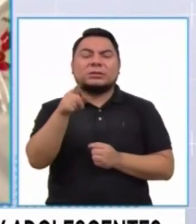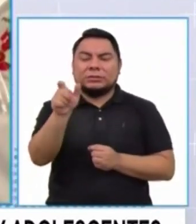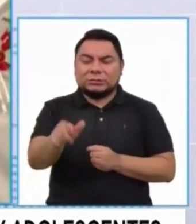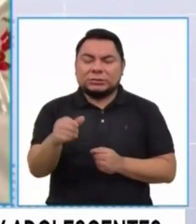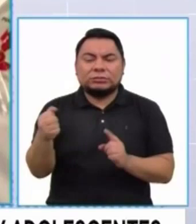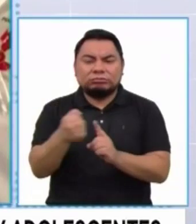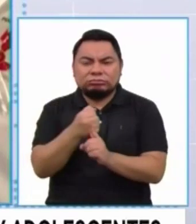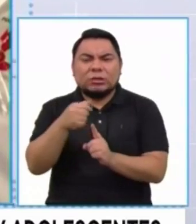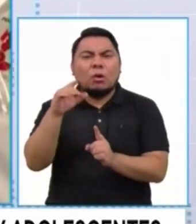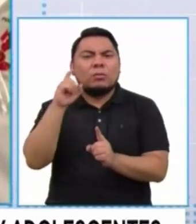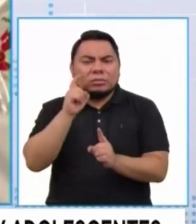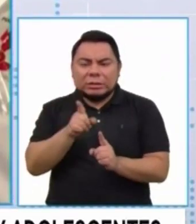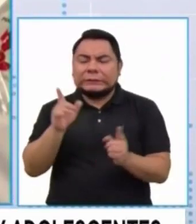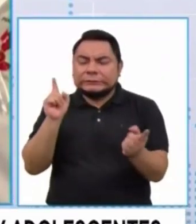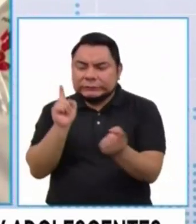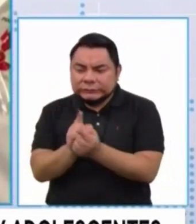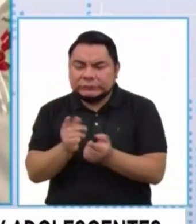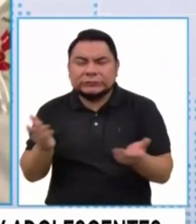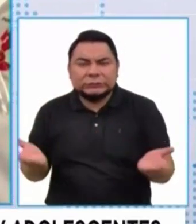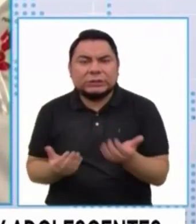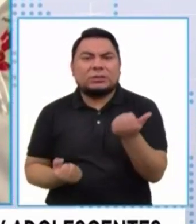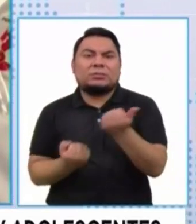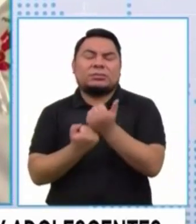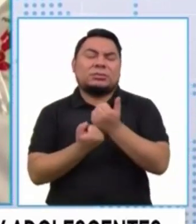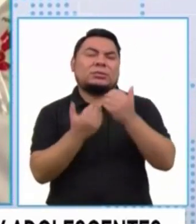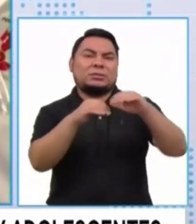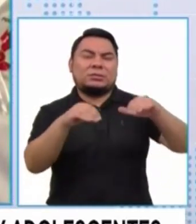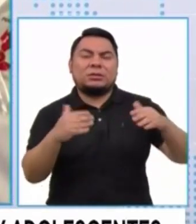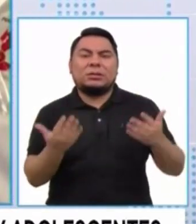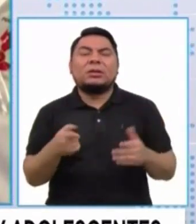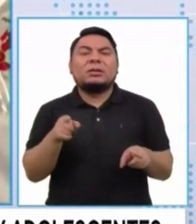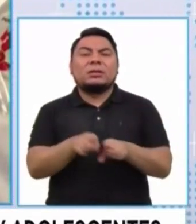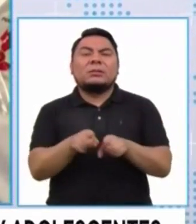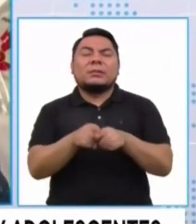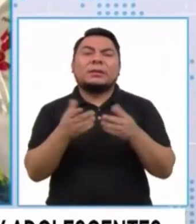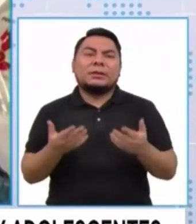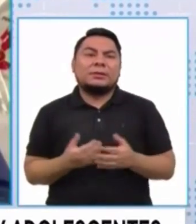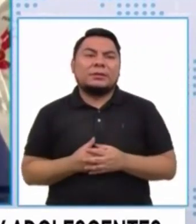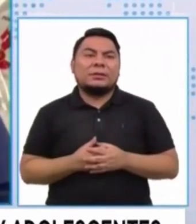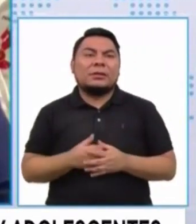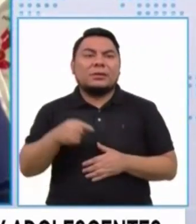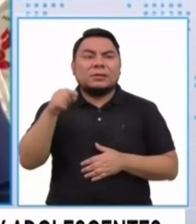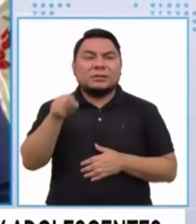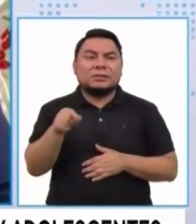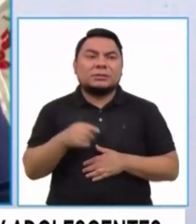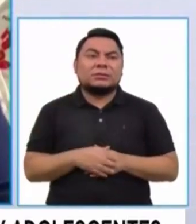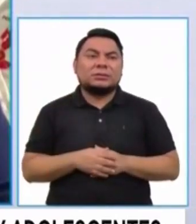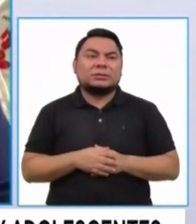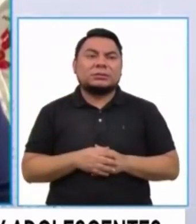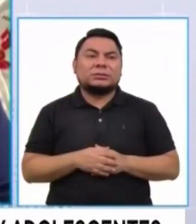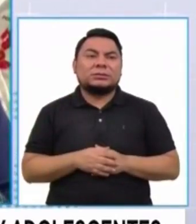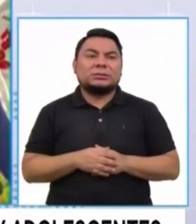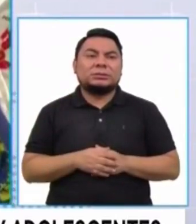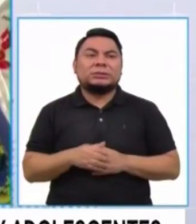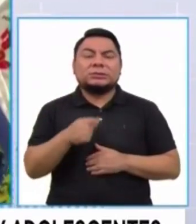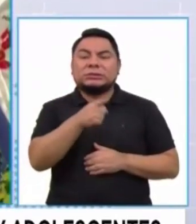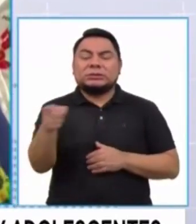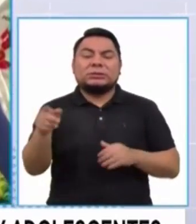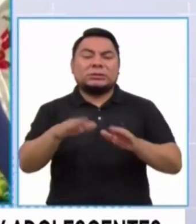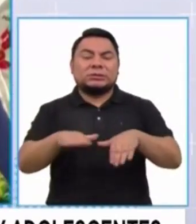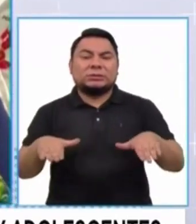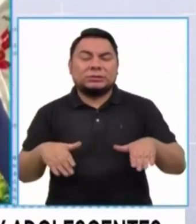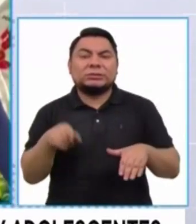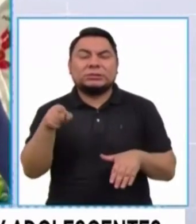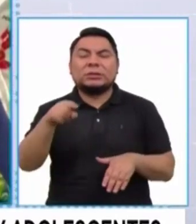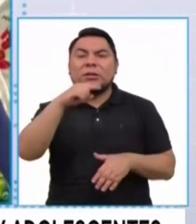las víctimas y, sobre todo, a estos niños